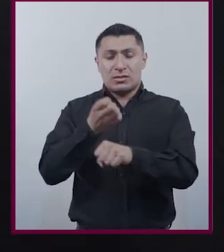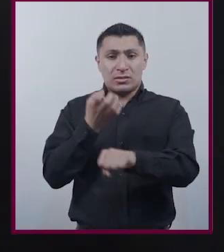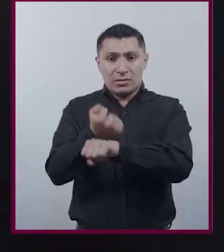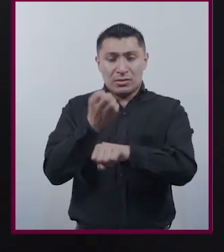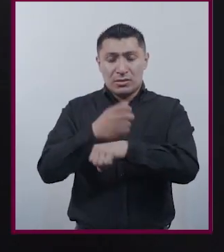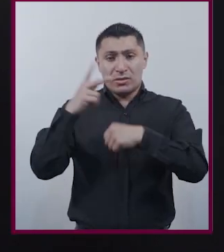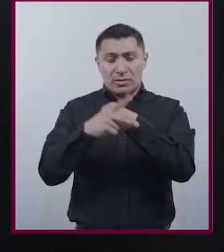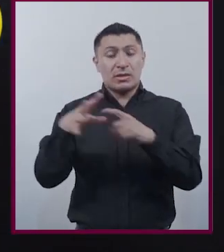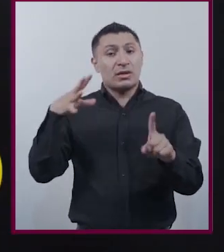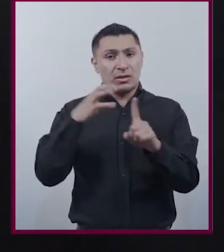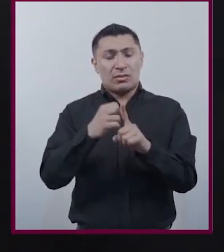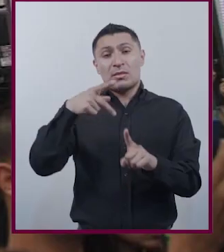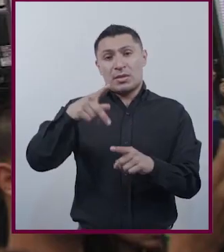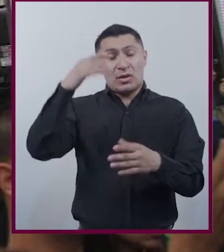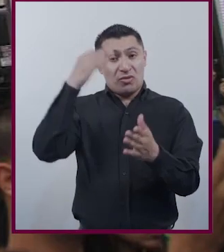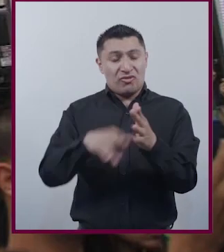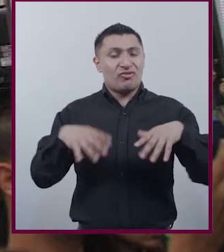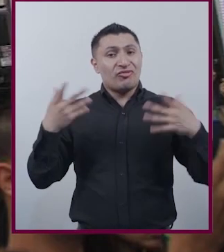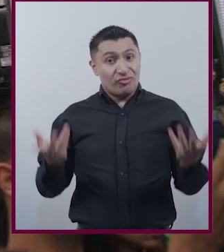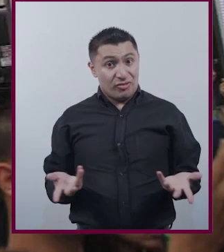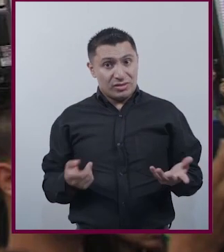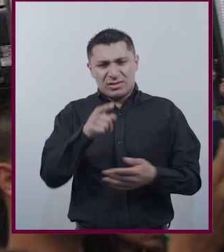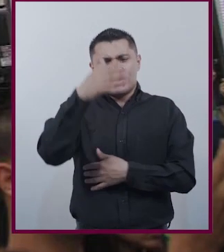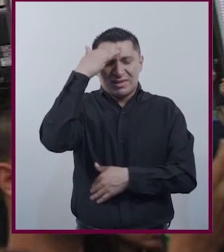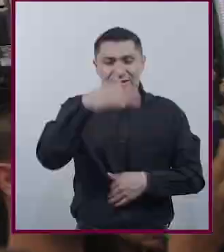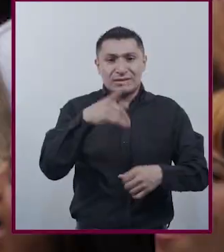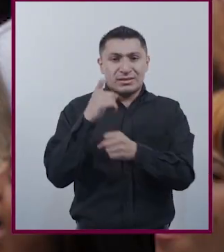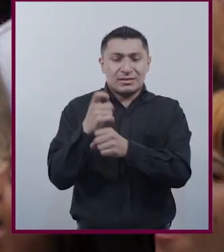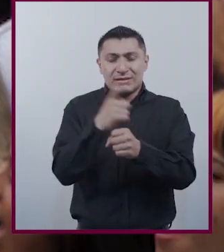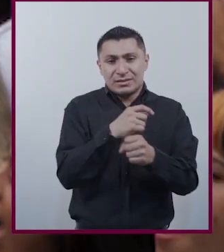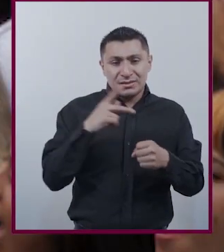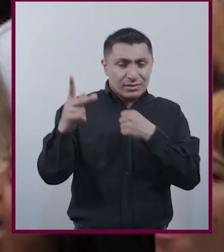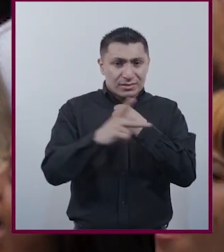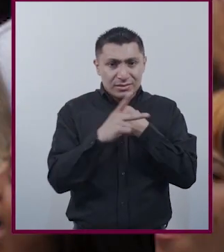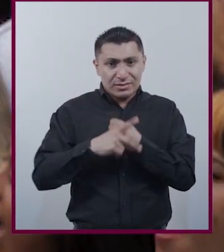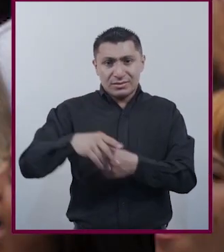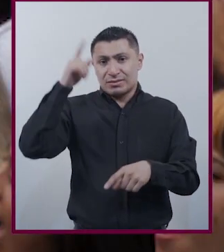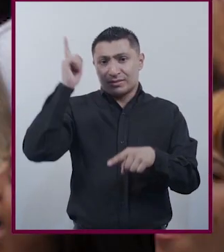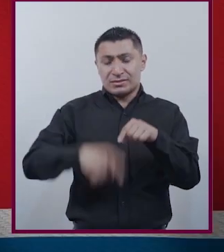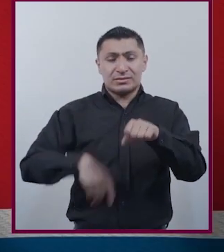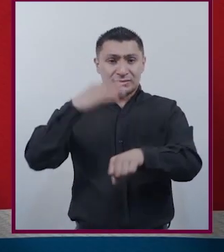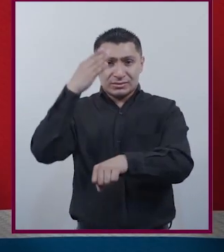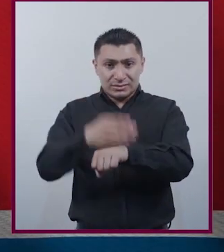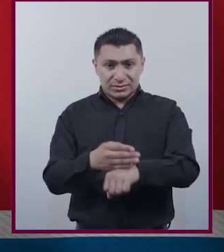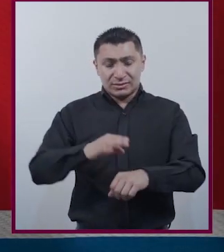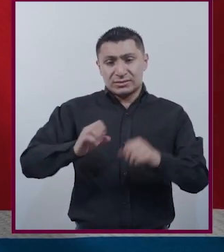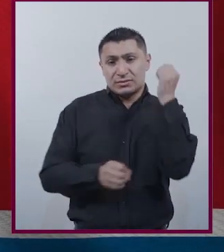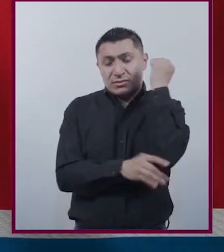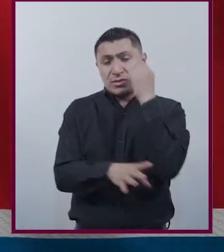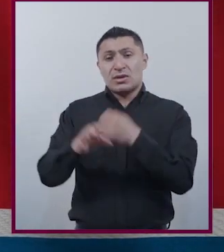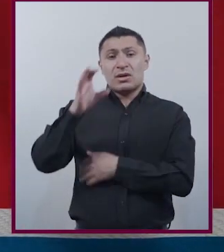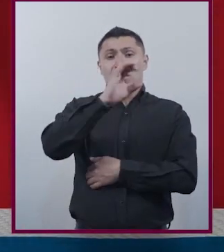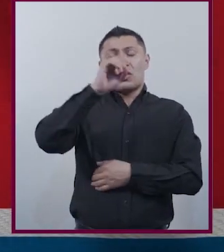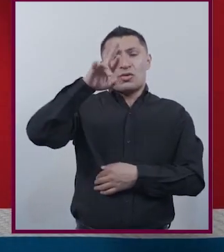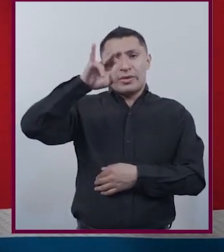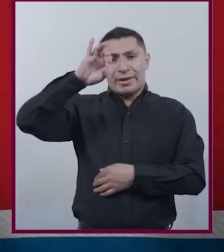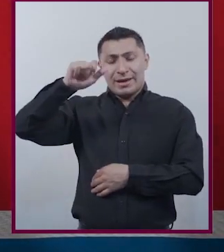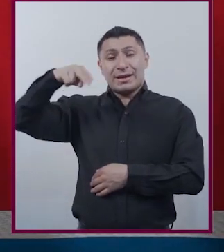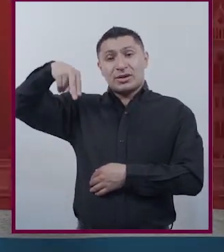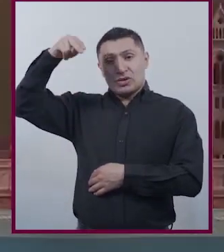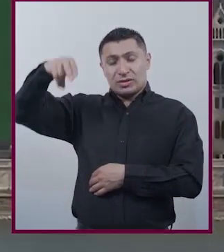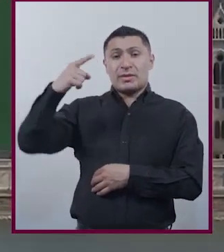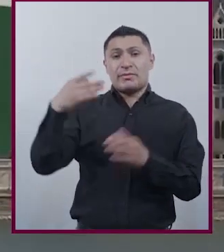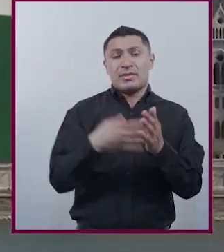Pero, ¿y el resto? ¿Sabías que los primeros países en despenalizar el aborto Fueron Corea del Norte en 1950